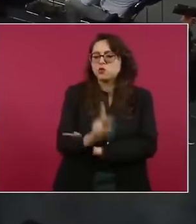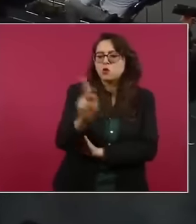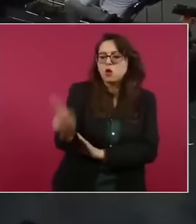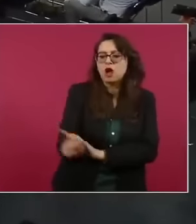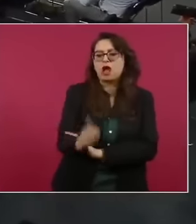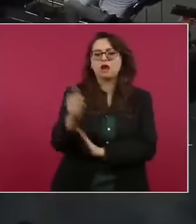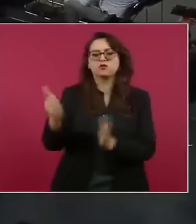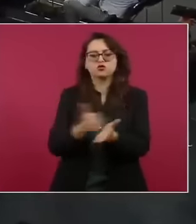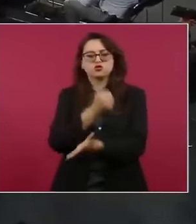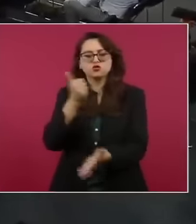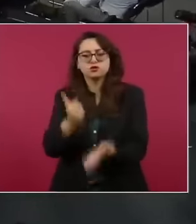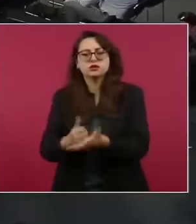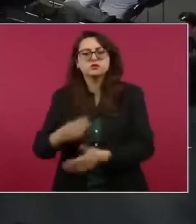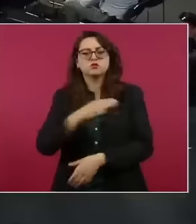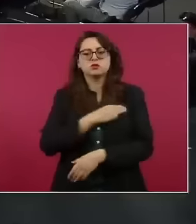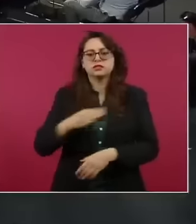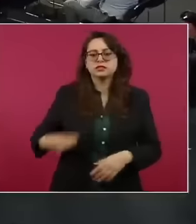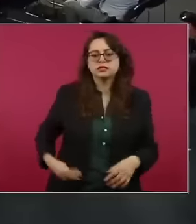ciudades,